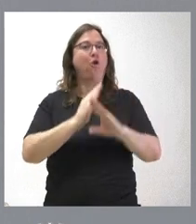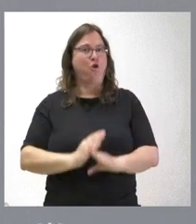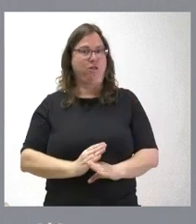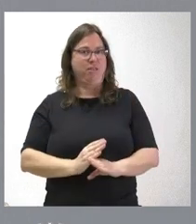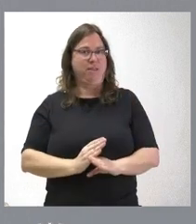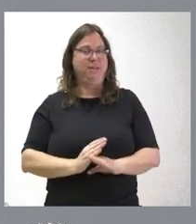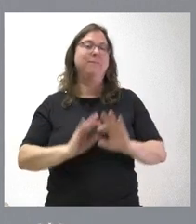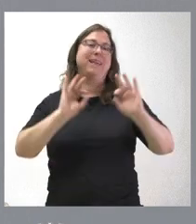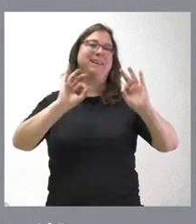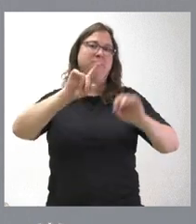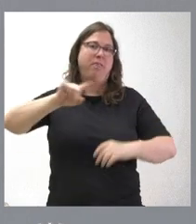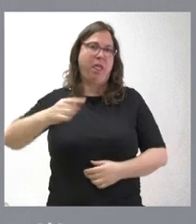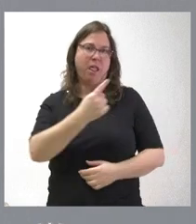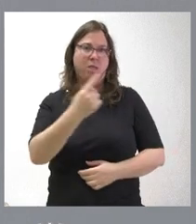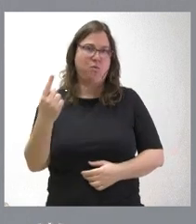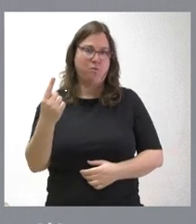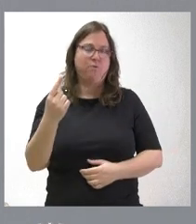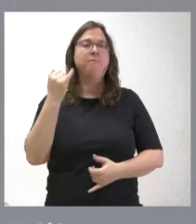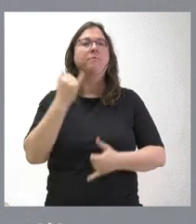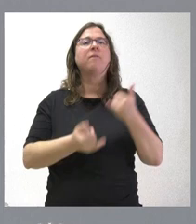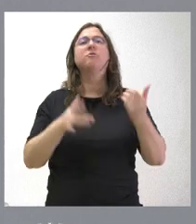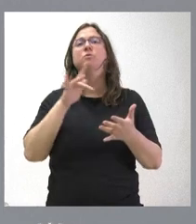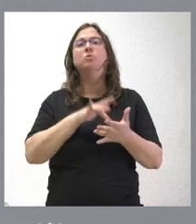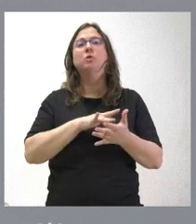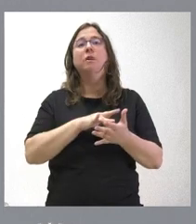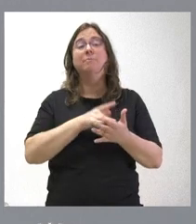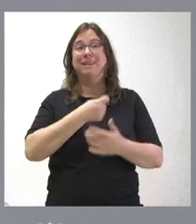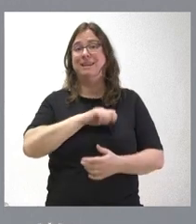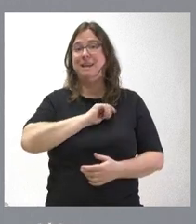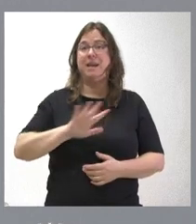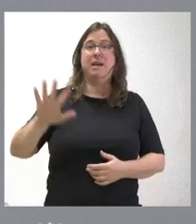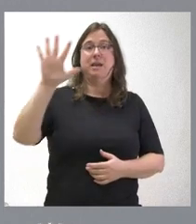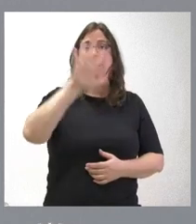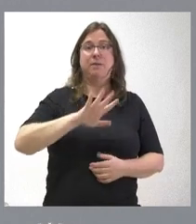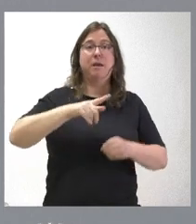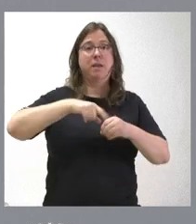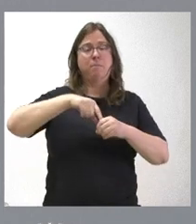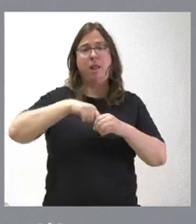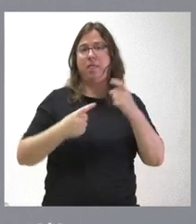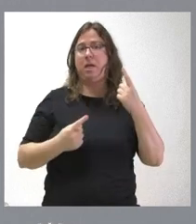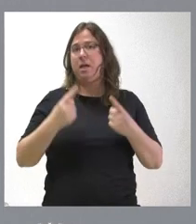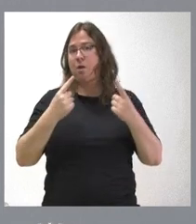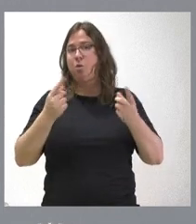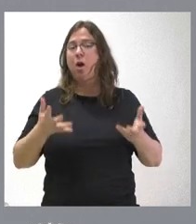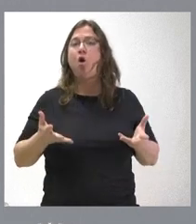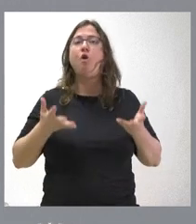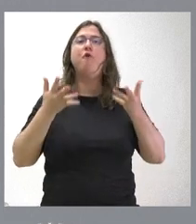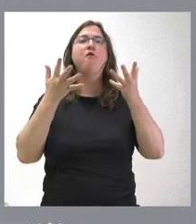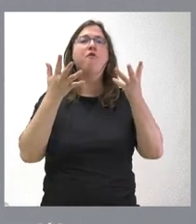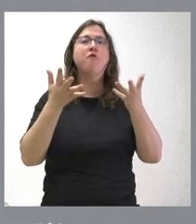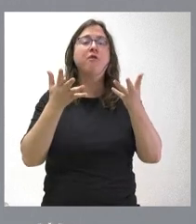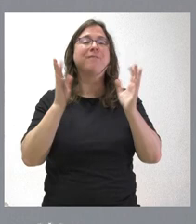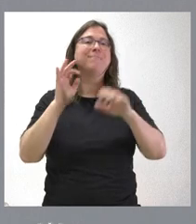especialidad. Y, por tanto, nos encontramos con que hay en España algunas plazas ofrecidas de